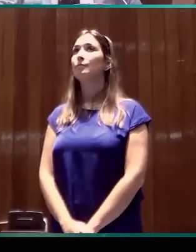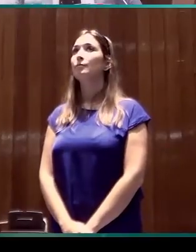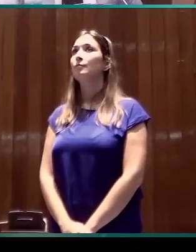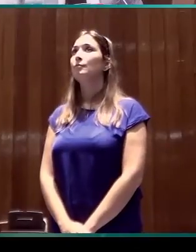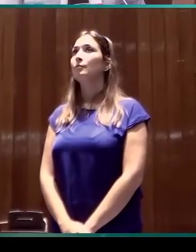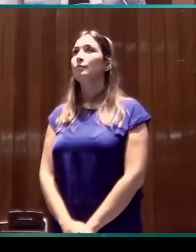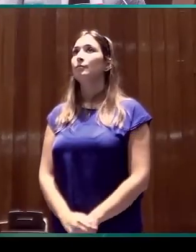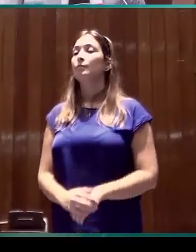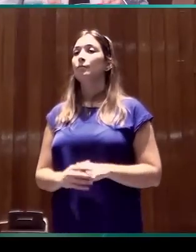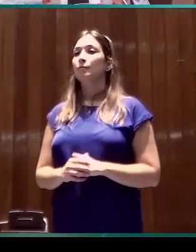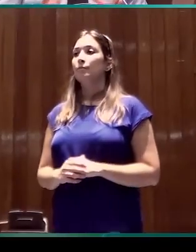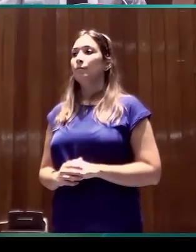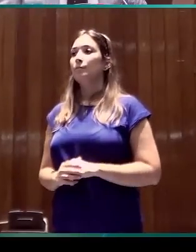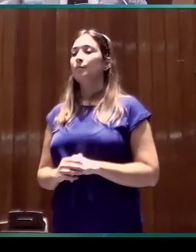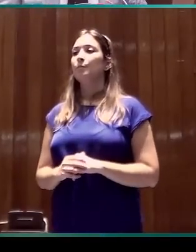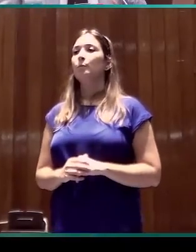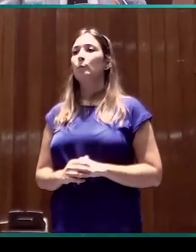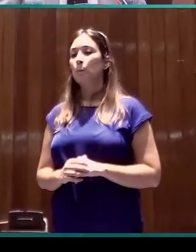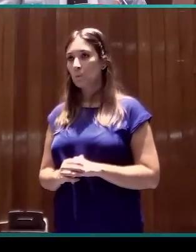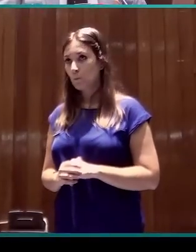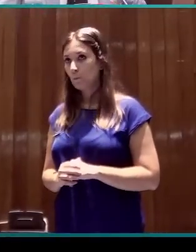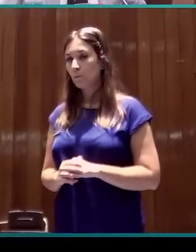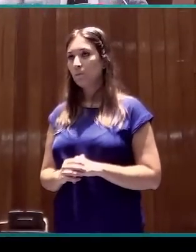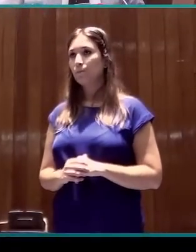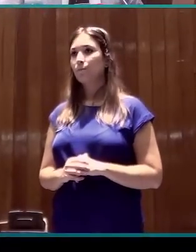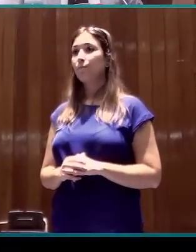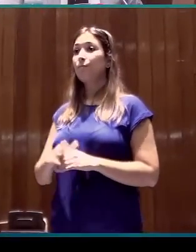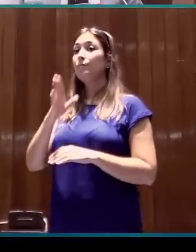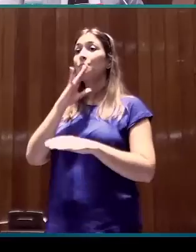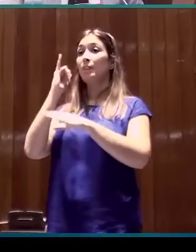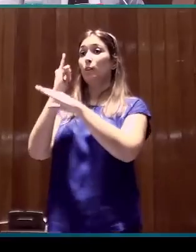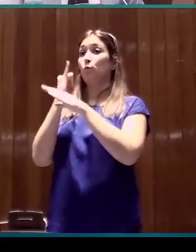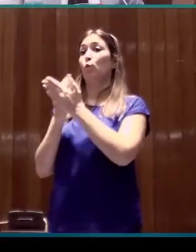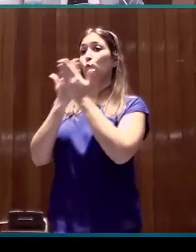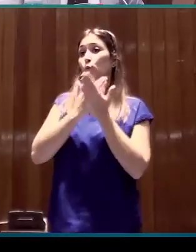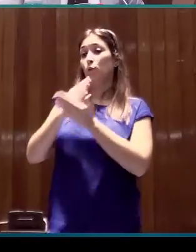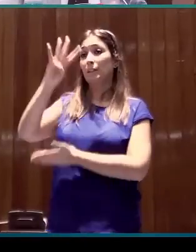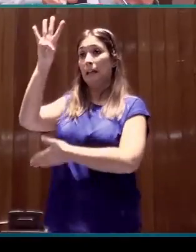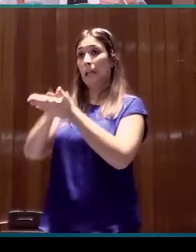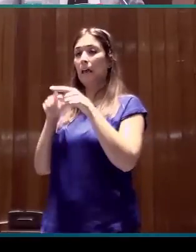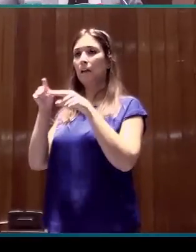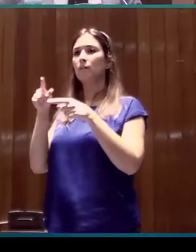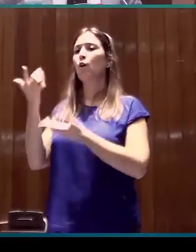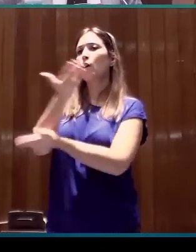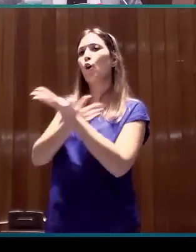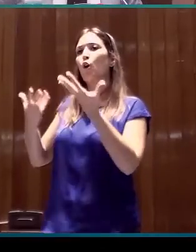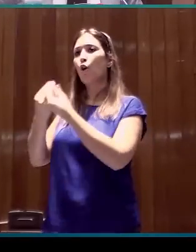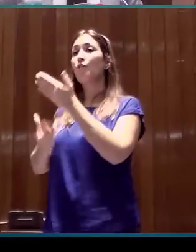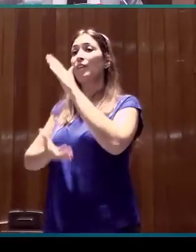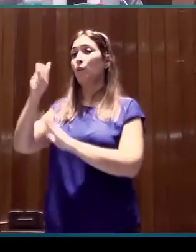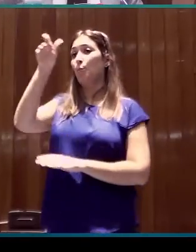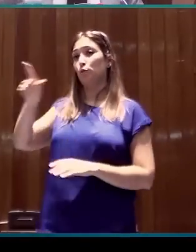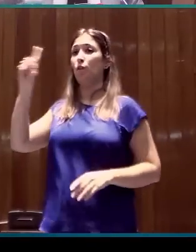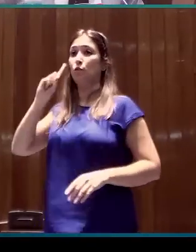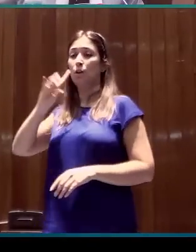Lo que digamos en el seno del Instituto de Studies Catalans en colaboración con la Federación de Personas